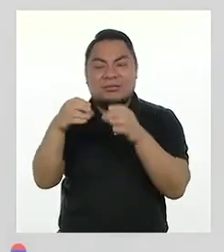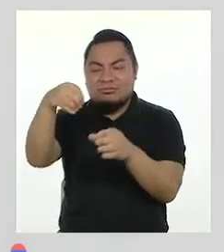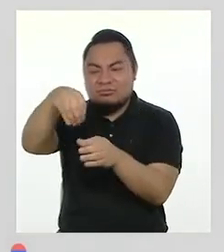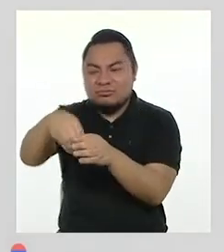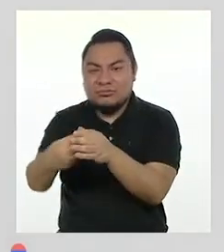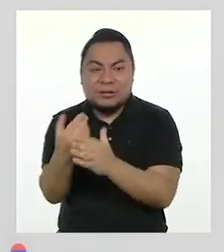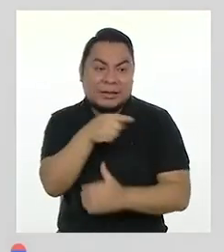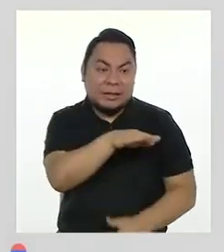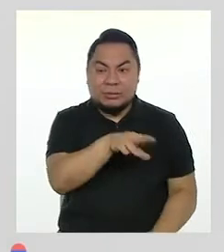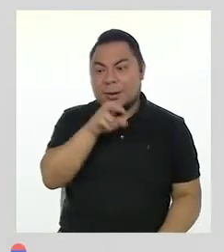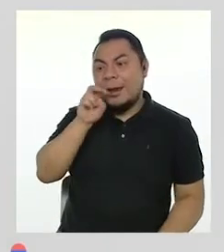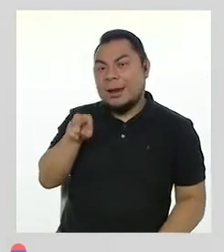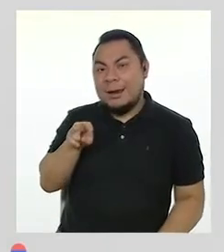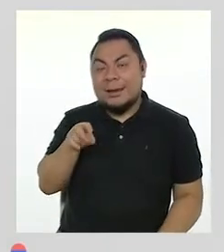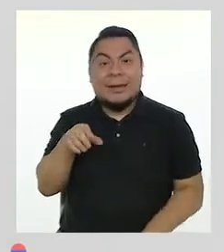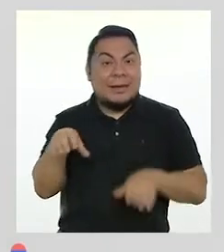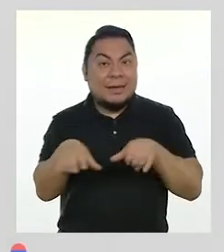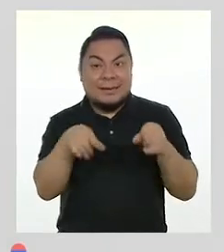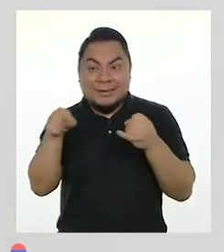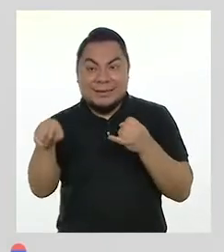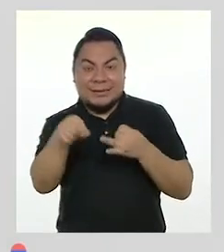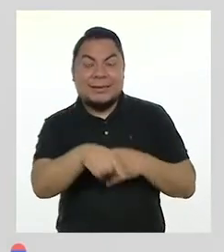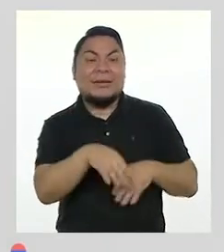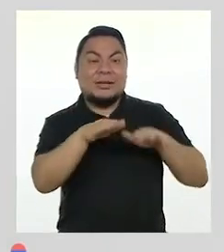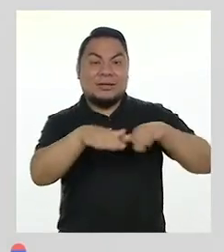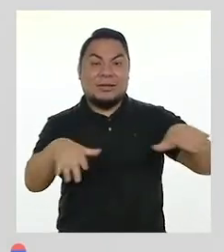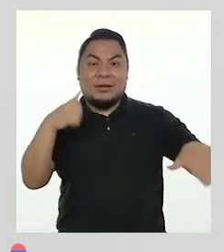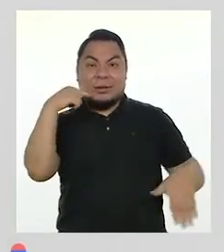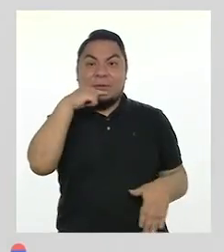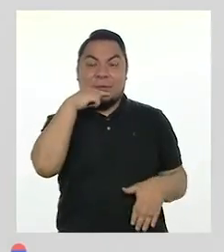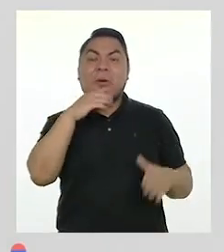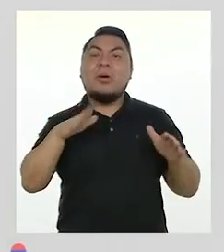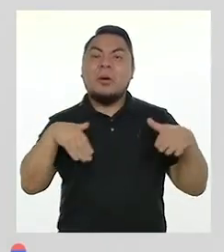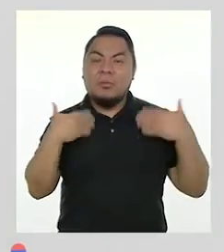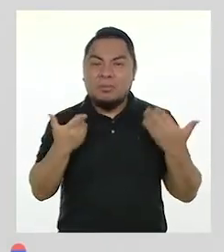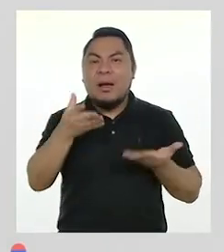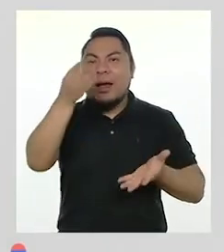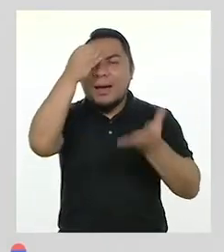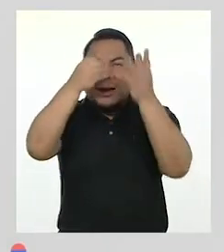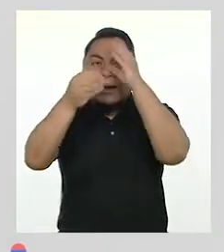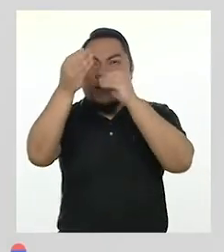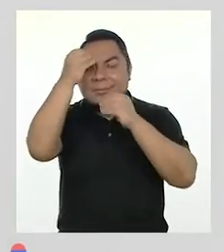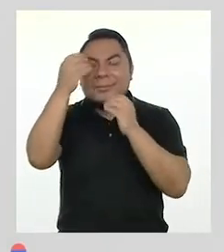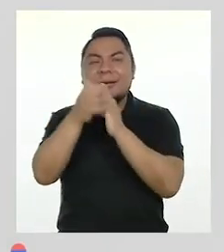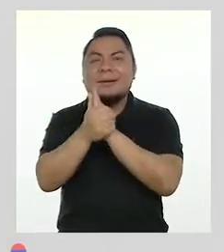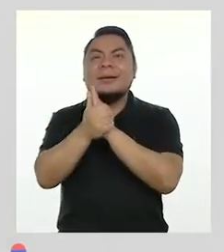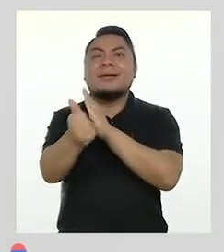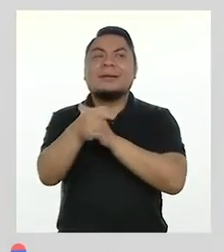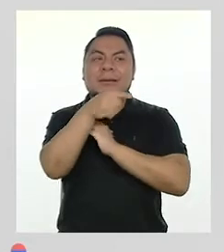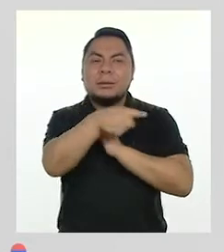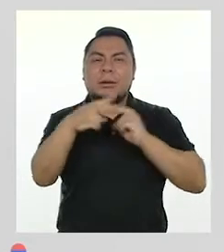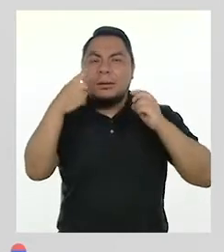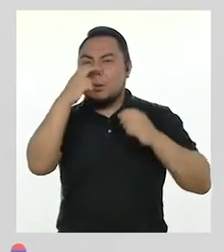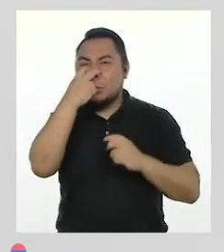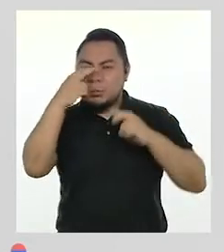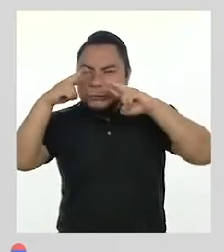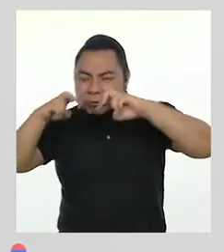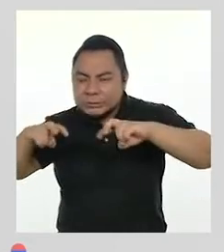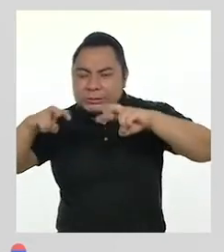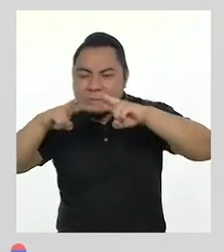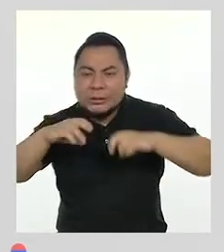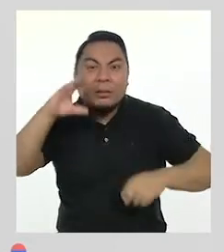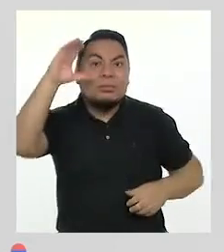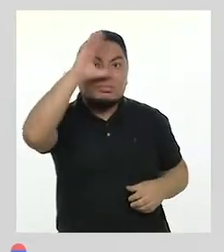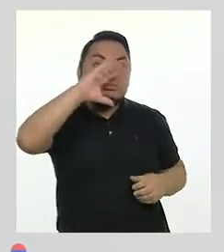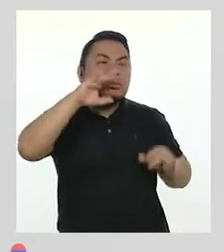A través de actividades como estas, las niñas y niños pueden desarrollar sus habilidades para la indagación, buscando